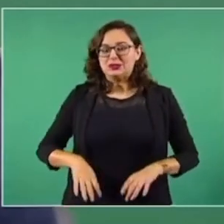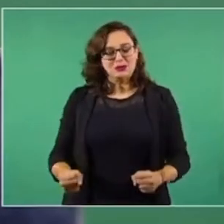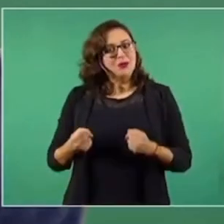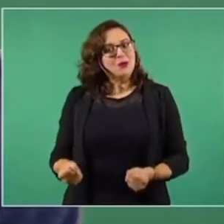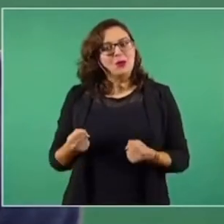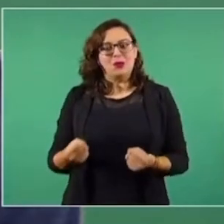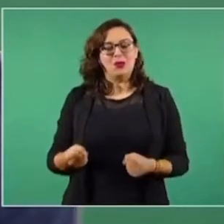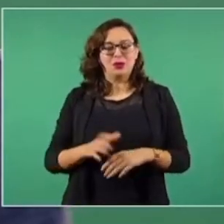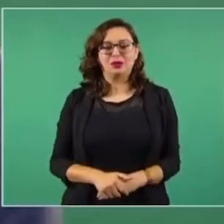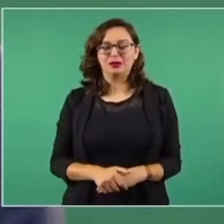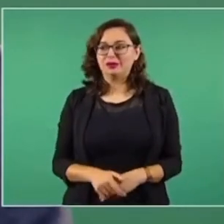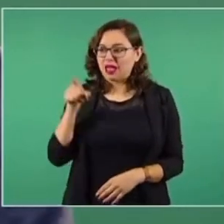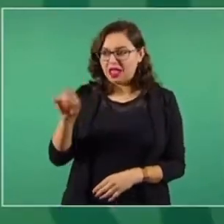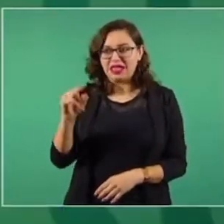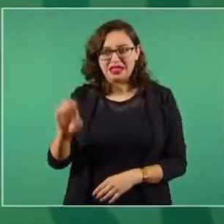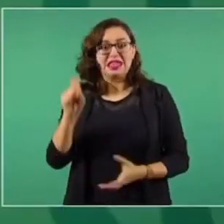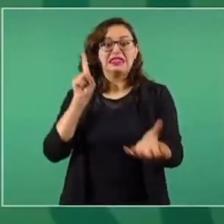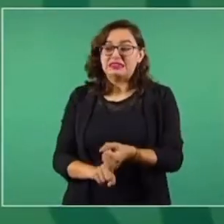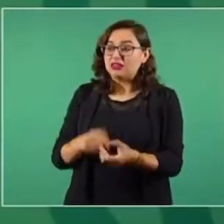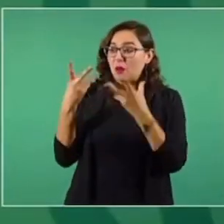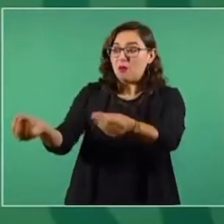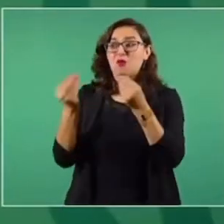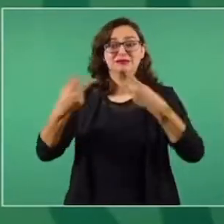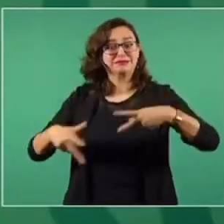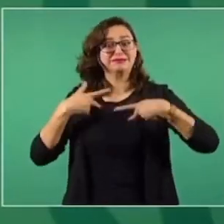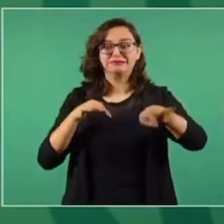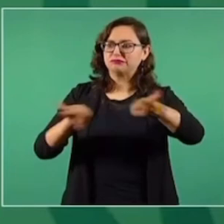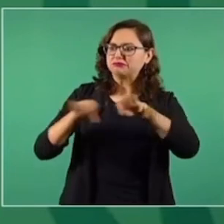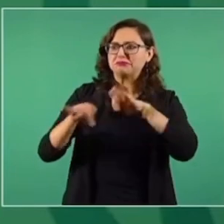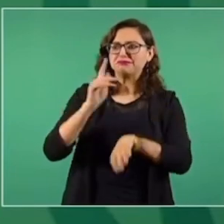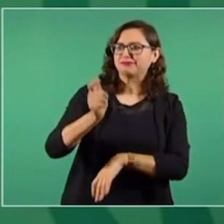Cuando tienen a miles de trabajadores, nada más con que aporten